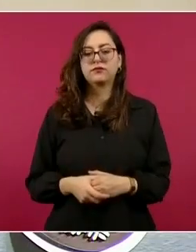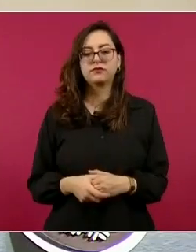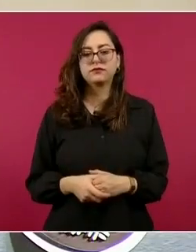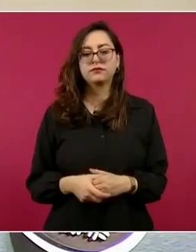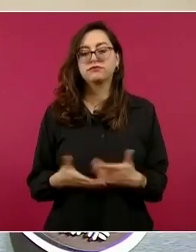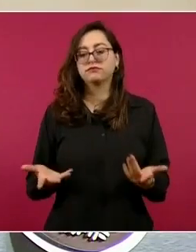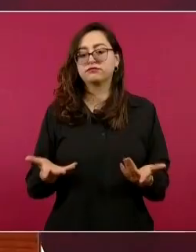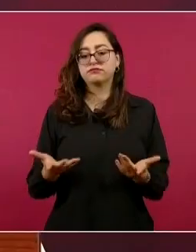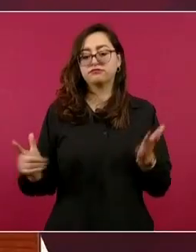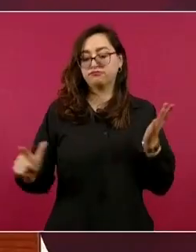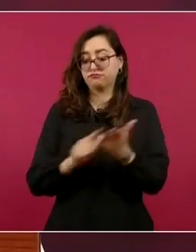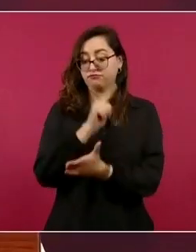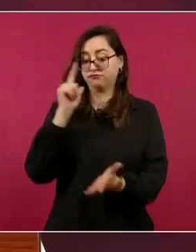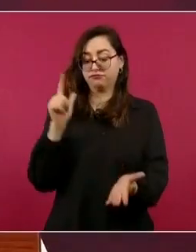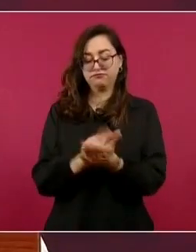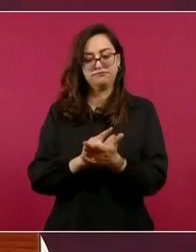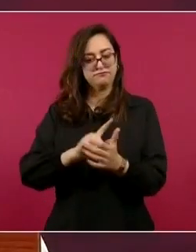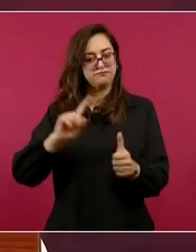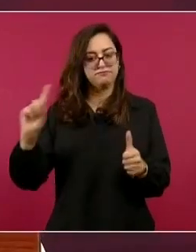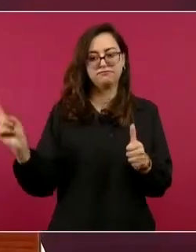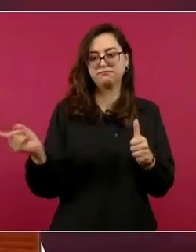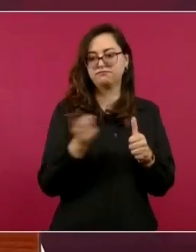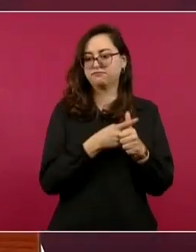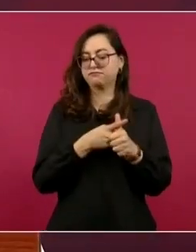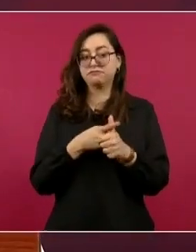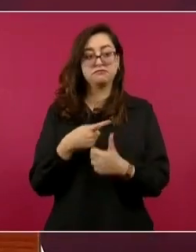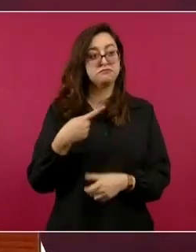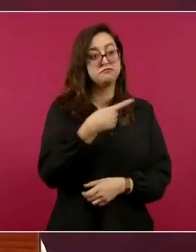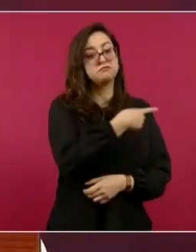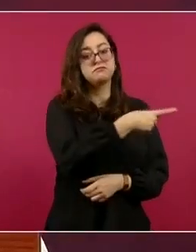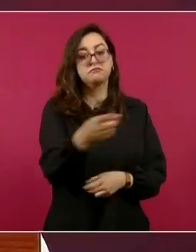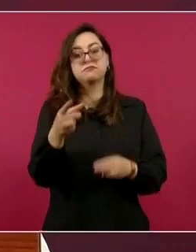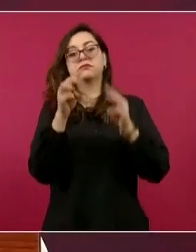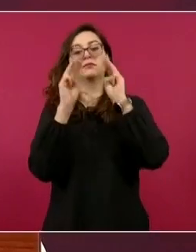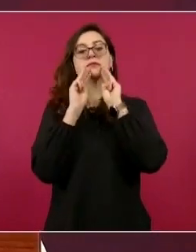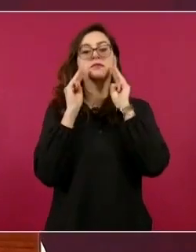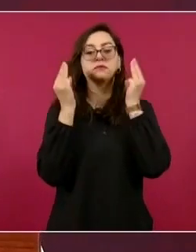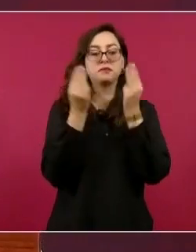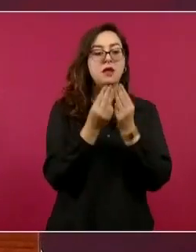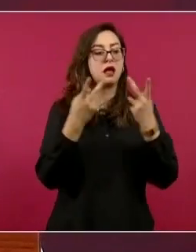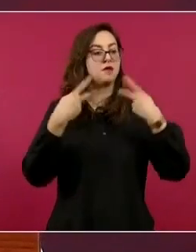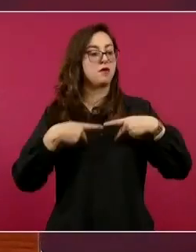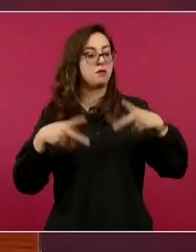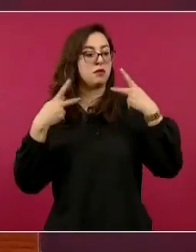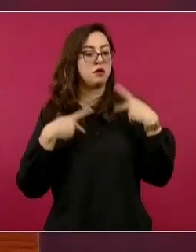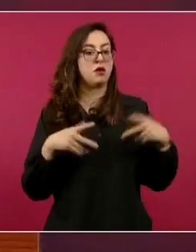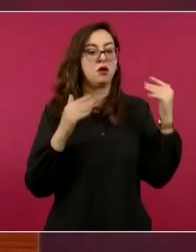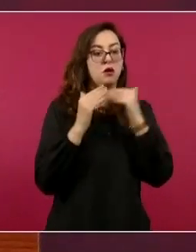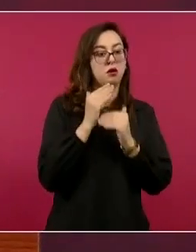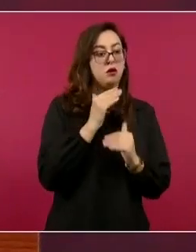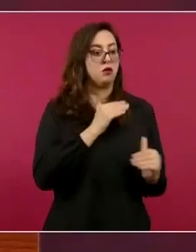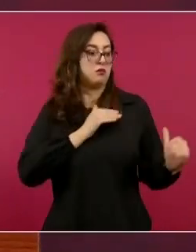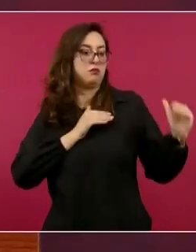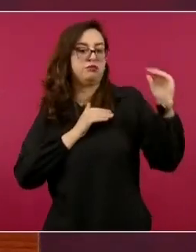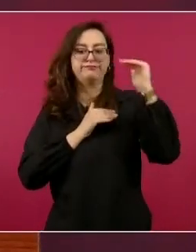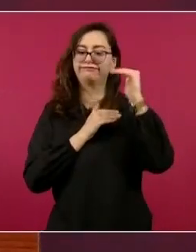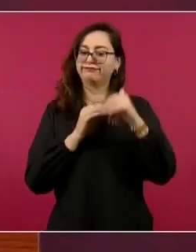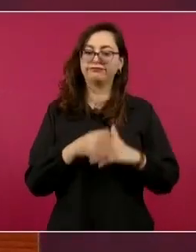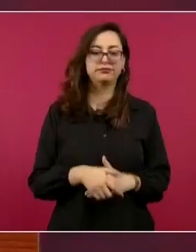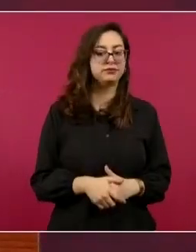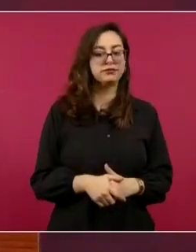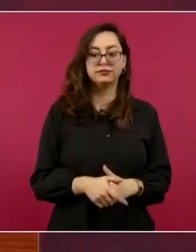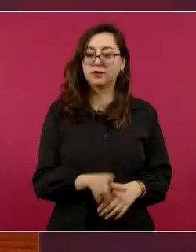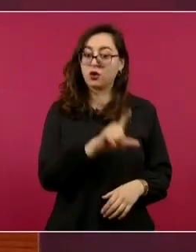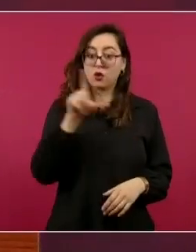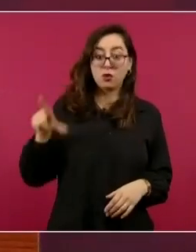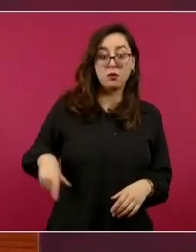encima de la ley, ninguna organización criminal es favorecida por este gobierno. Por eso vamos a